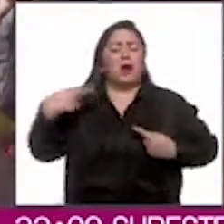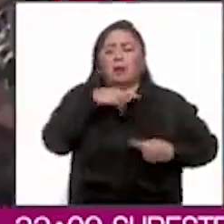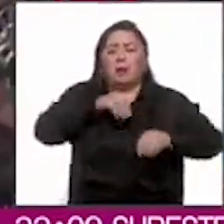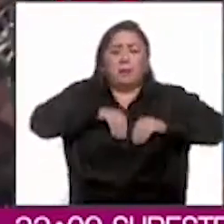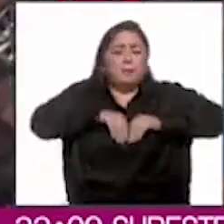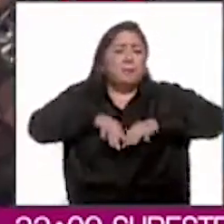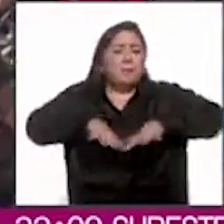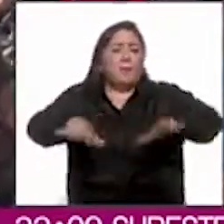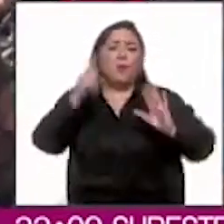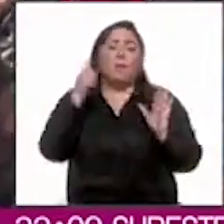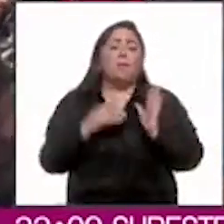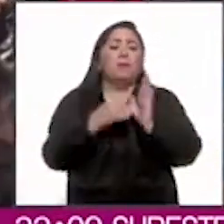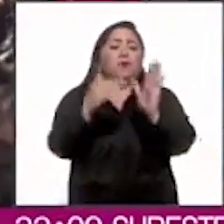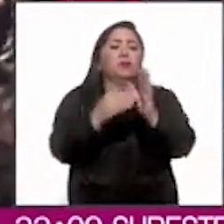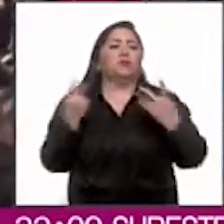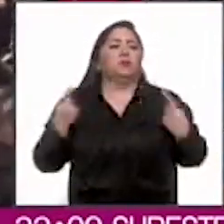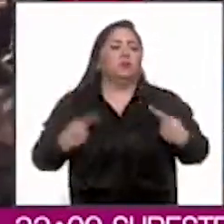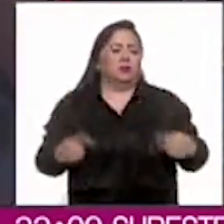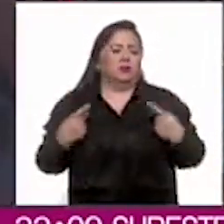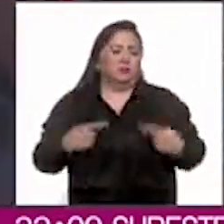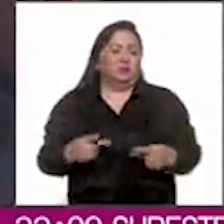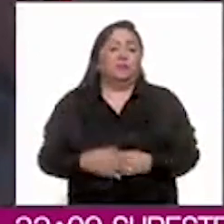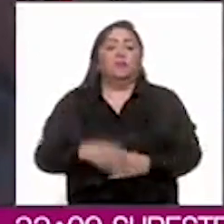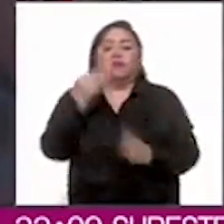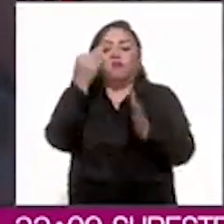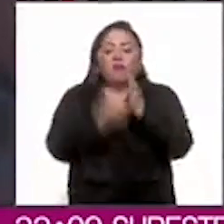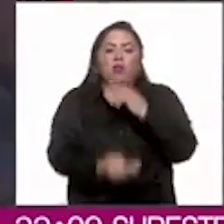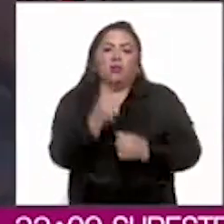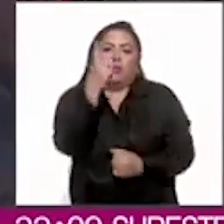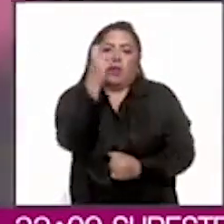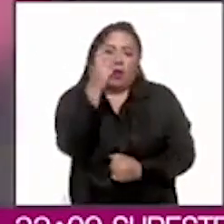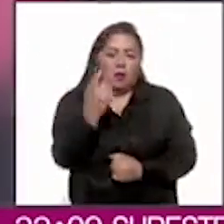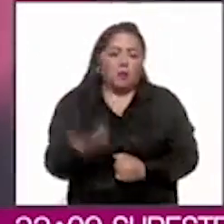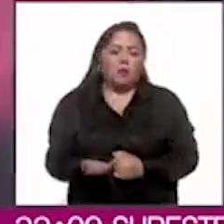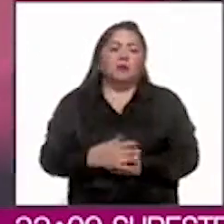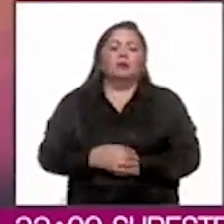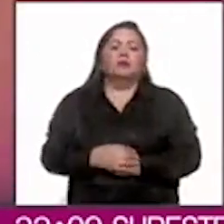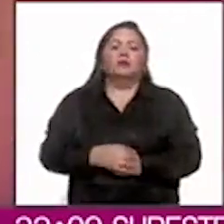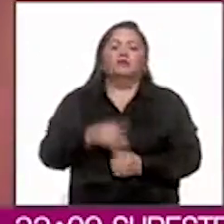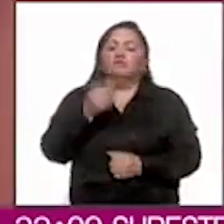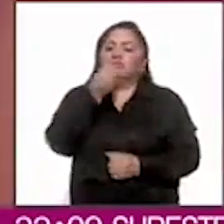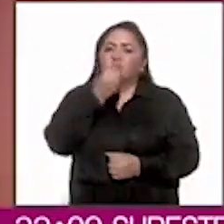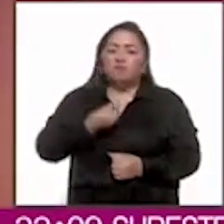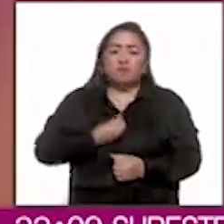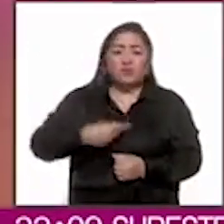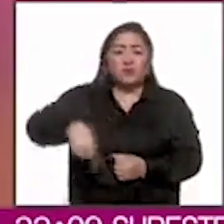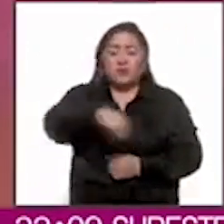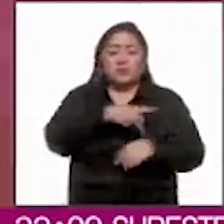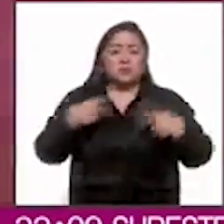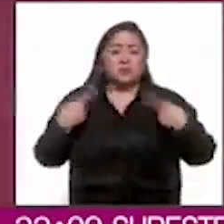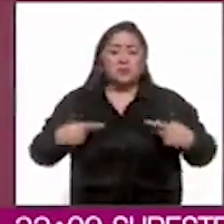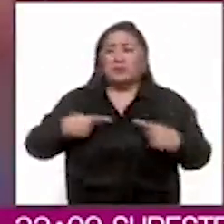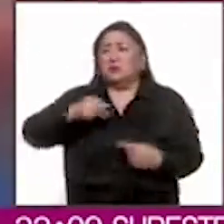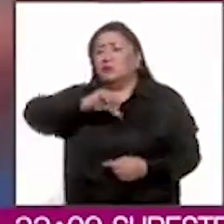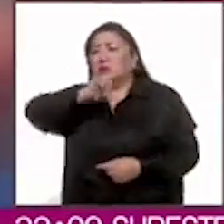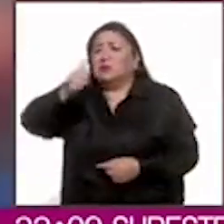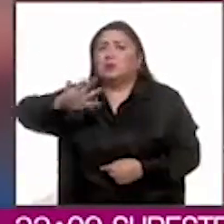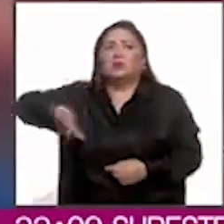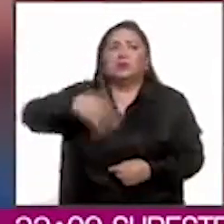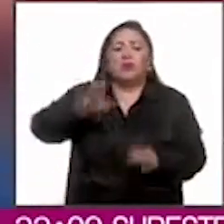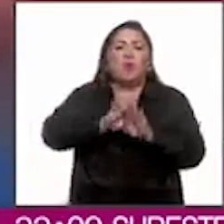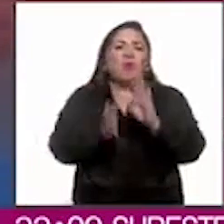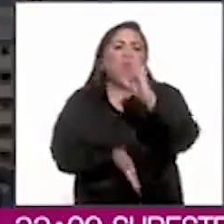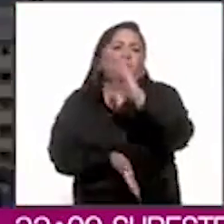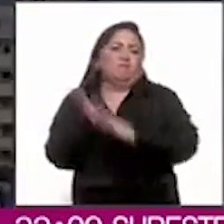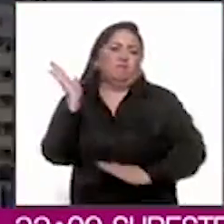de más de un millón de personas. La falta de agua potable ha obligado a cientos a buscar alternativas.